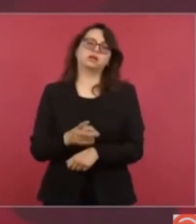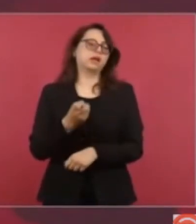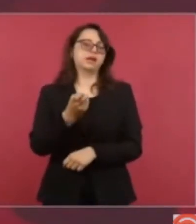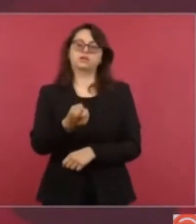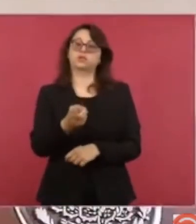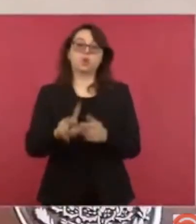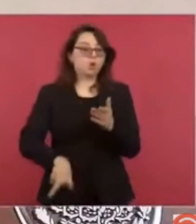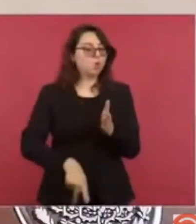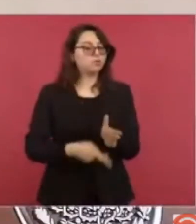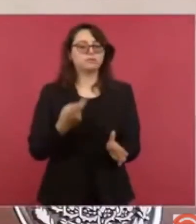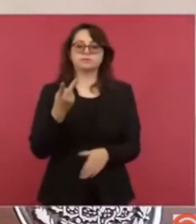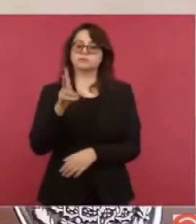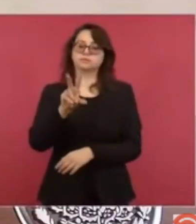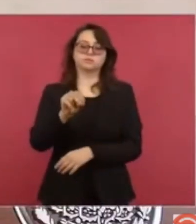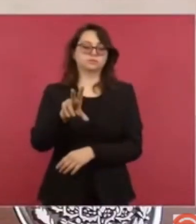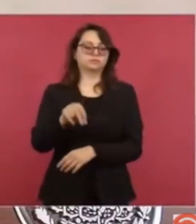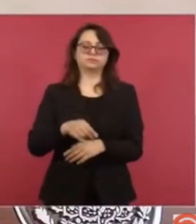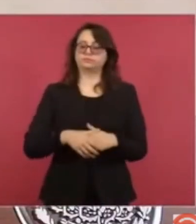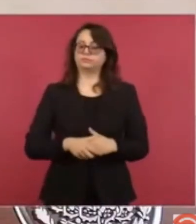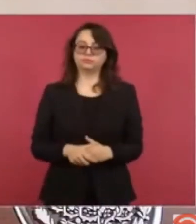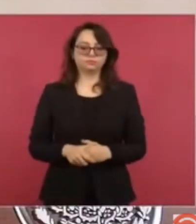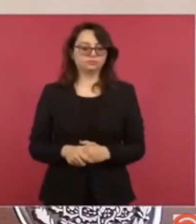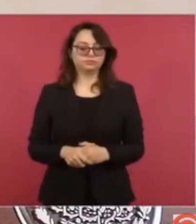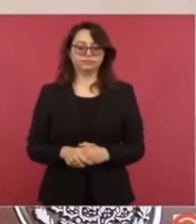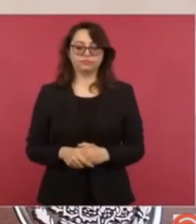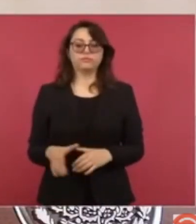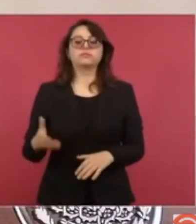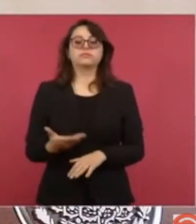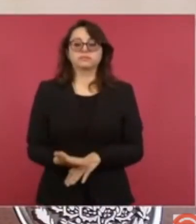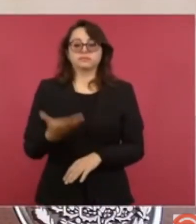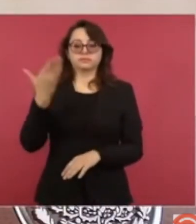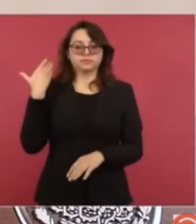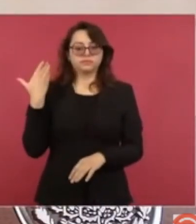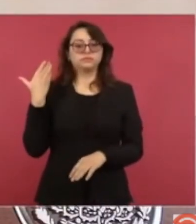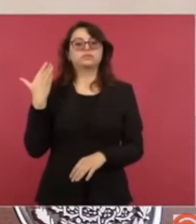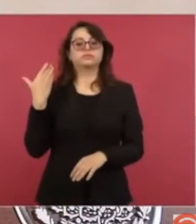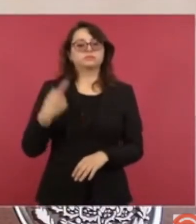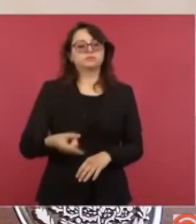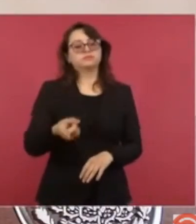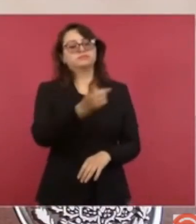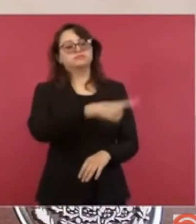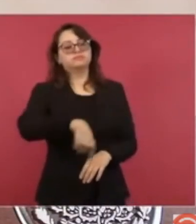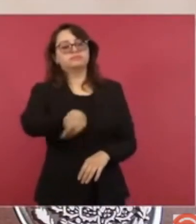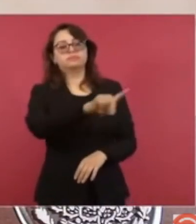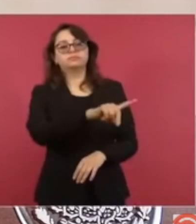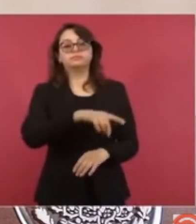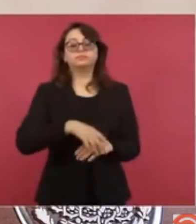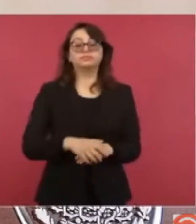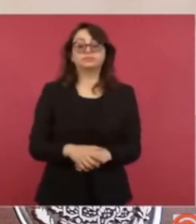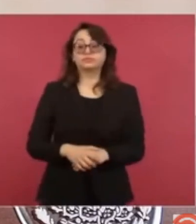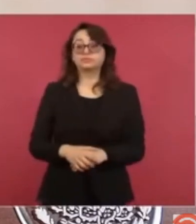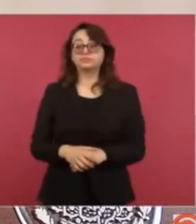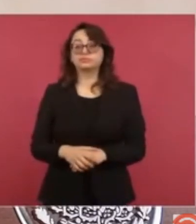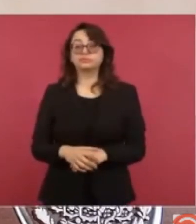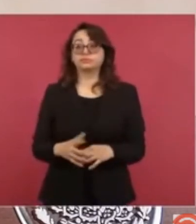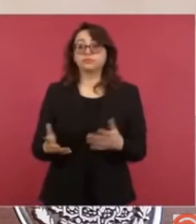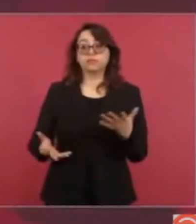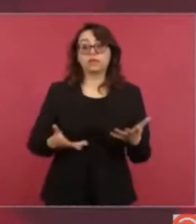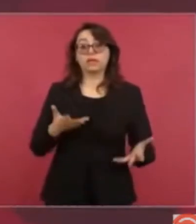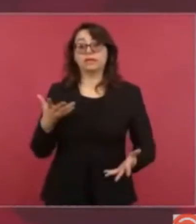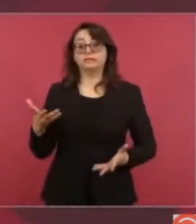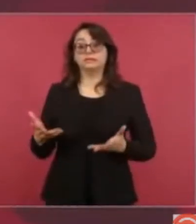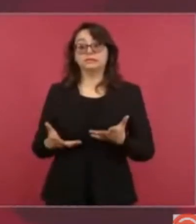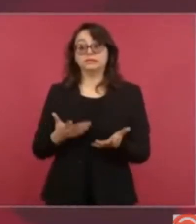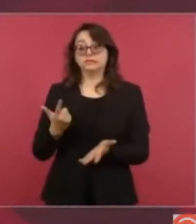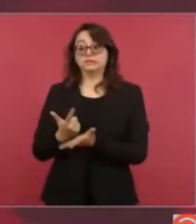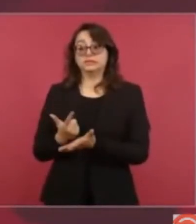que nada más salieron al paso porque era una tragedia, es